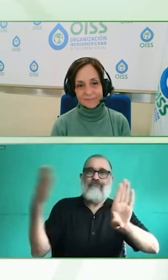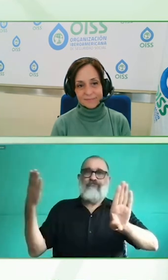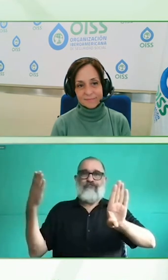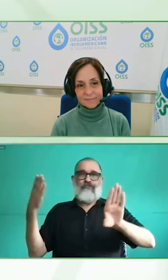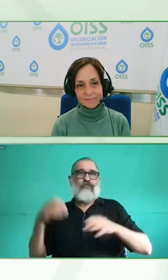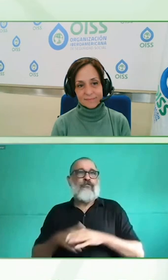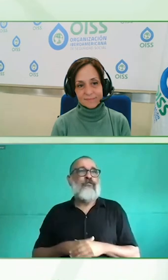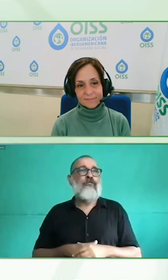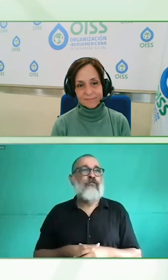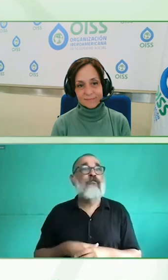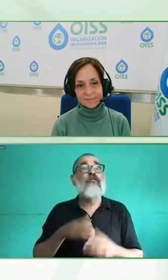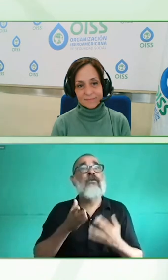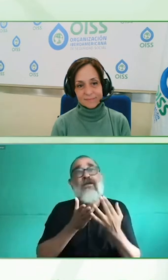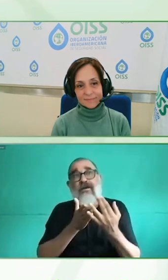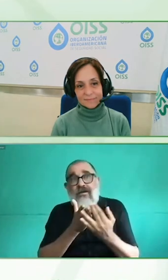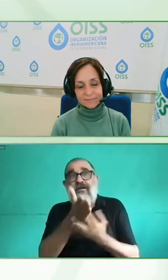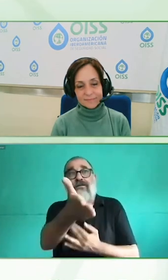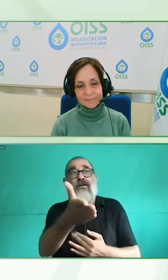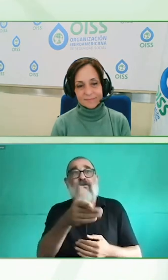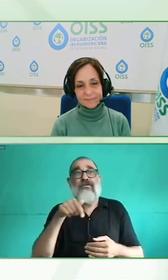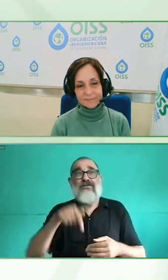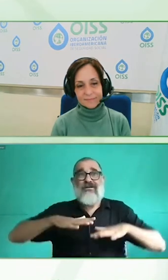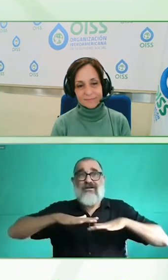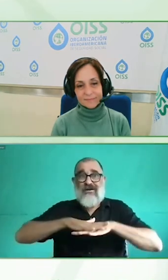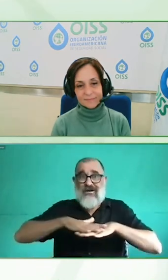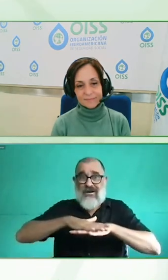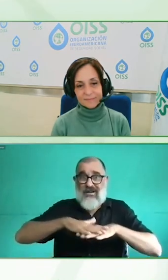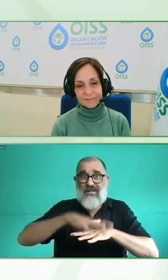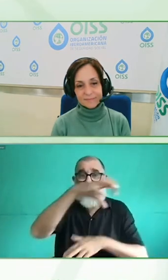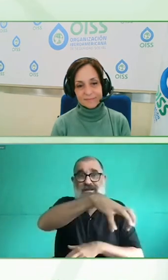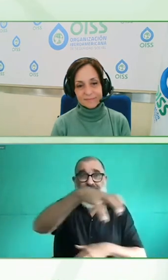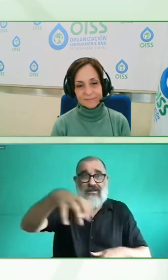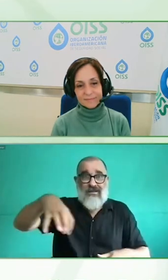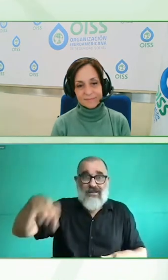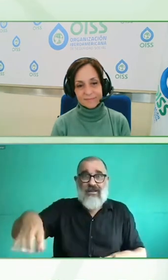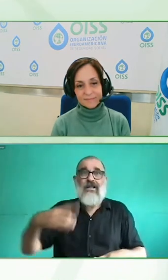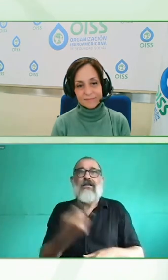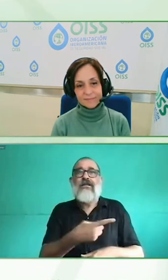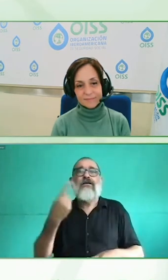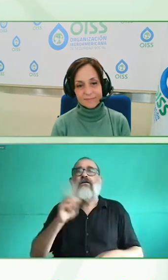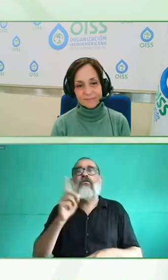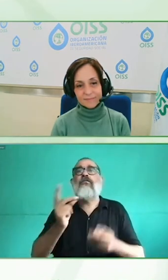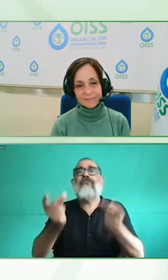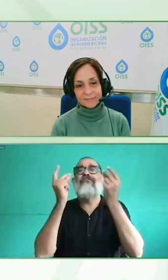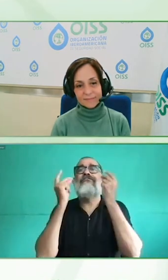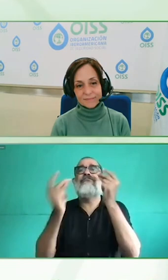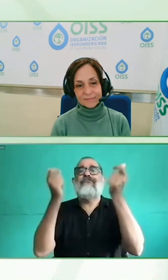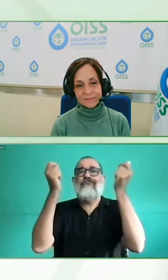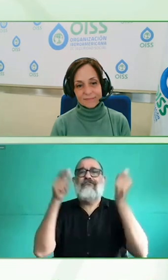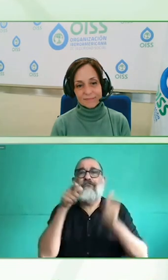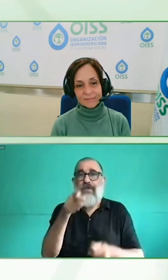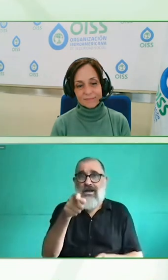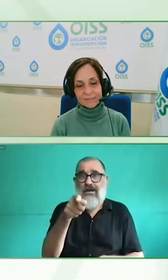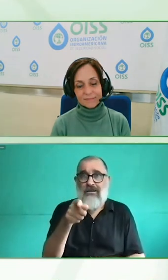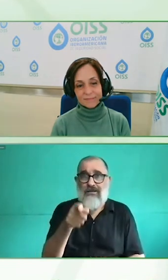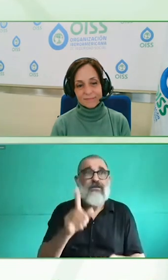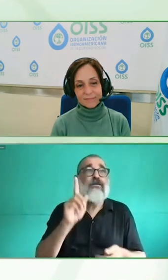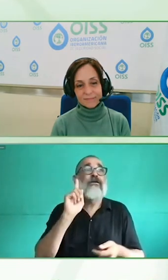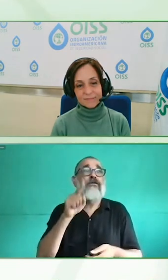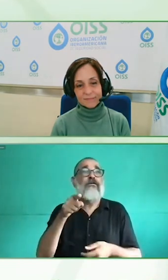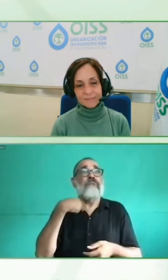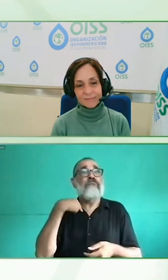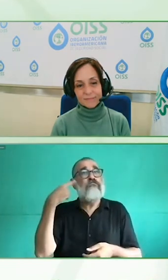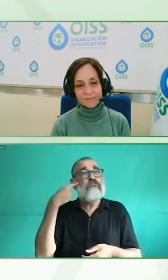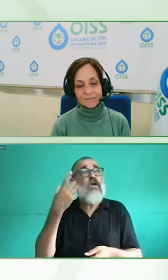yo he escuchado por ejemplo que L'Oreal ha desarrollado productos específicos para personas con discapacidad pero